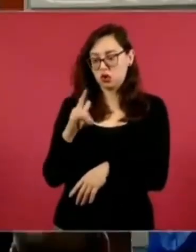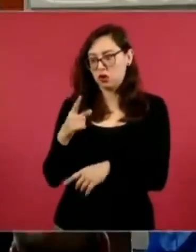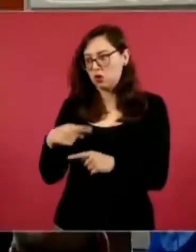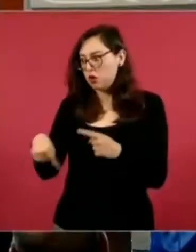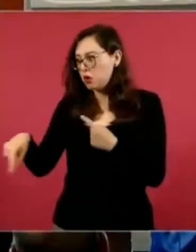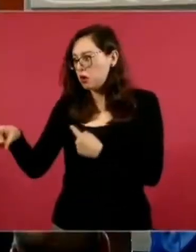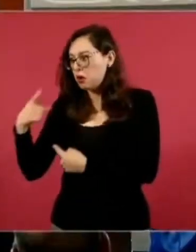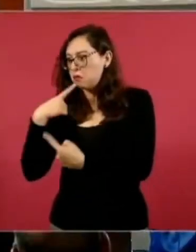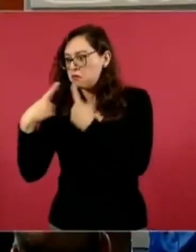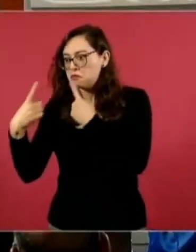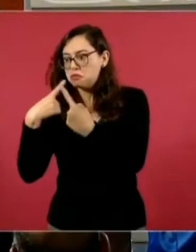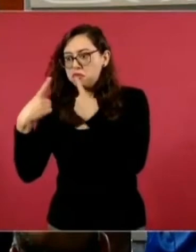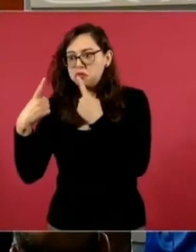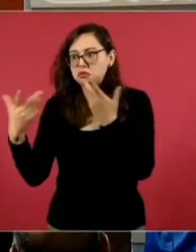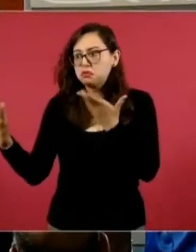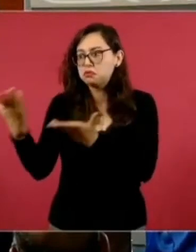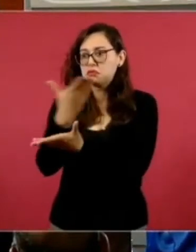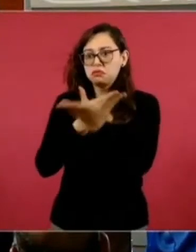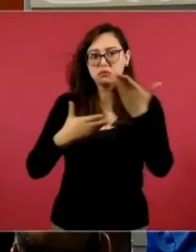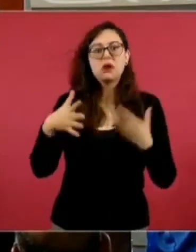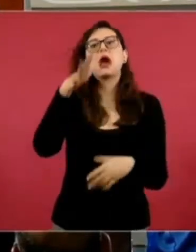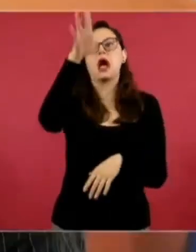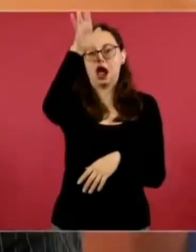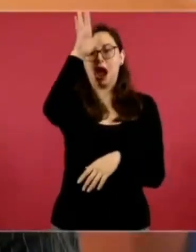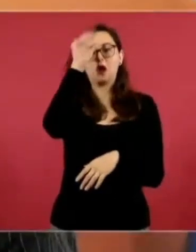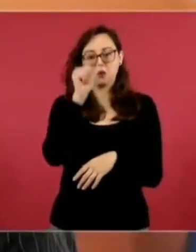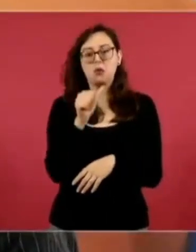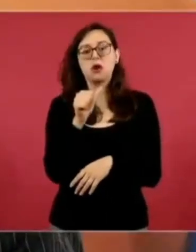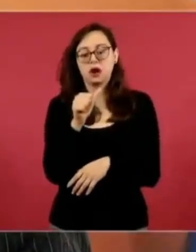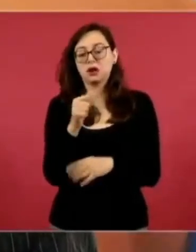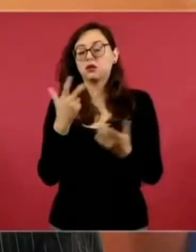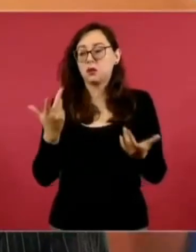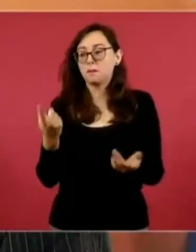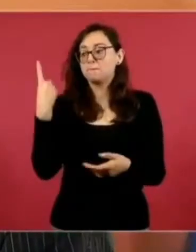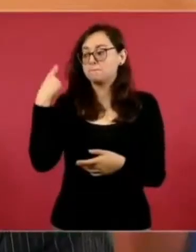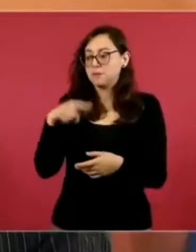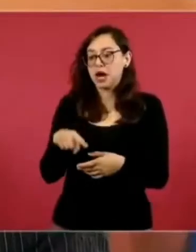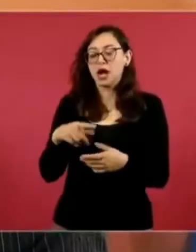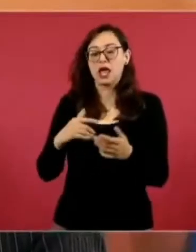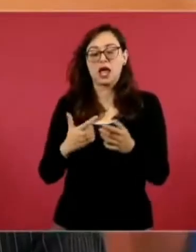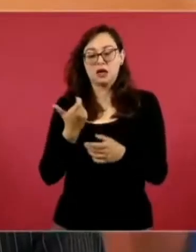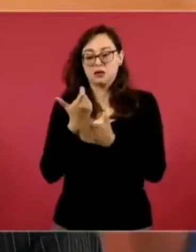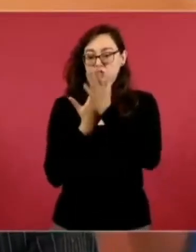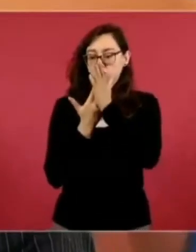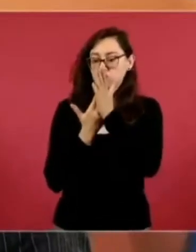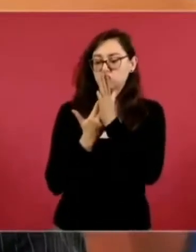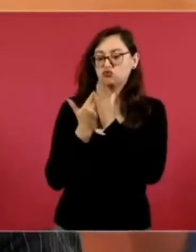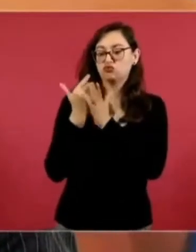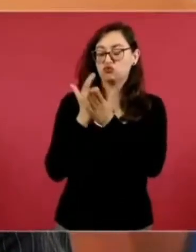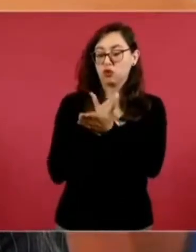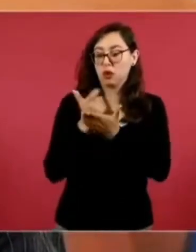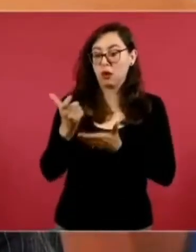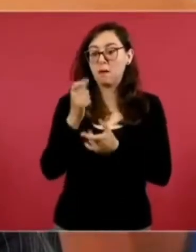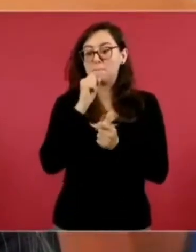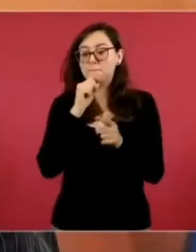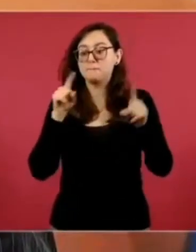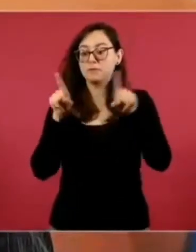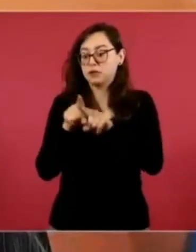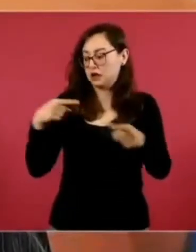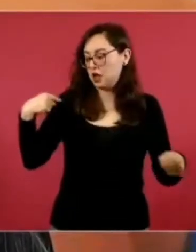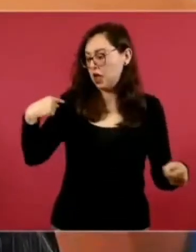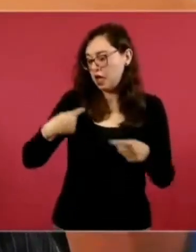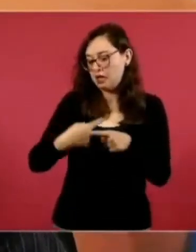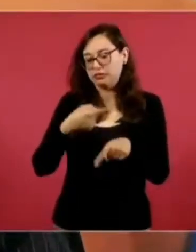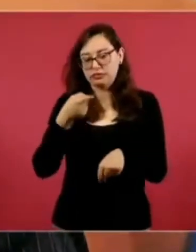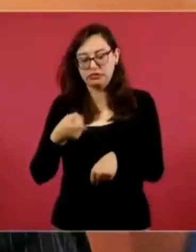salarial, de la cobertura de los salarios caídos también en este periodo de conflicto. Por otra parte, el establecimiento